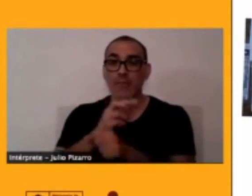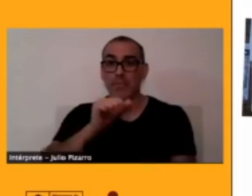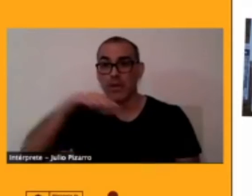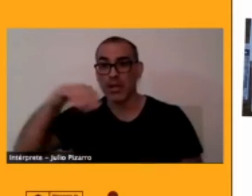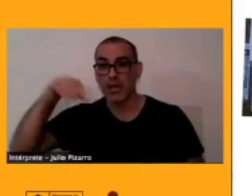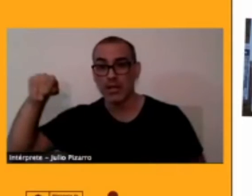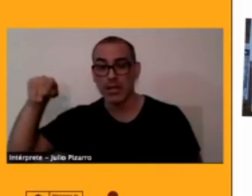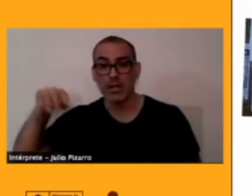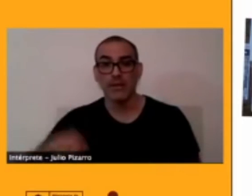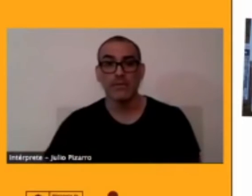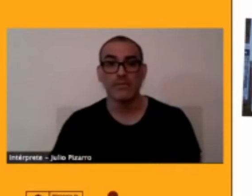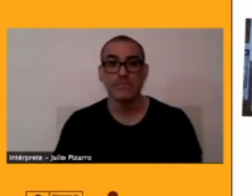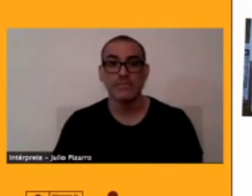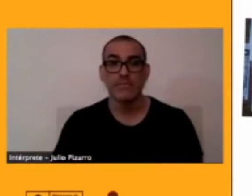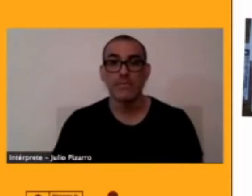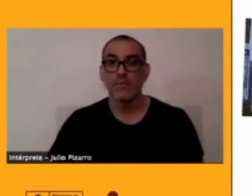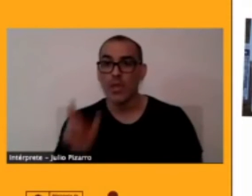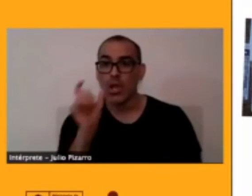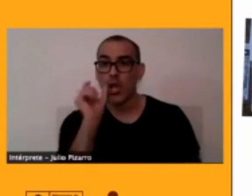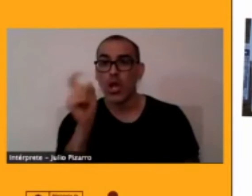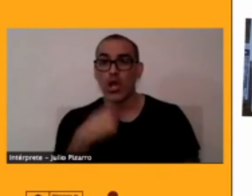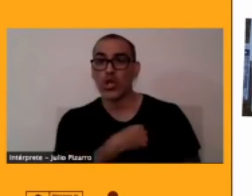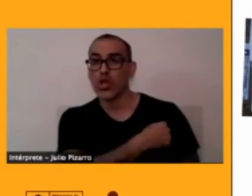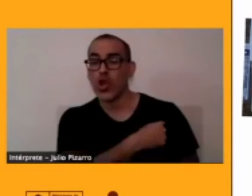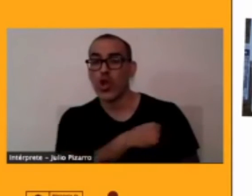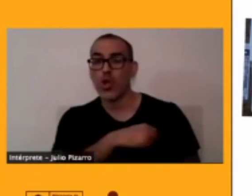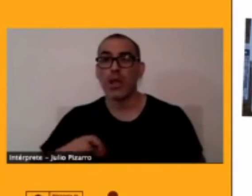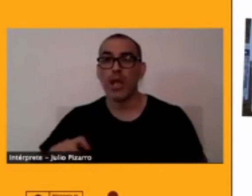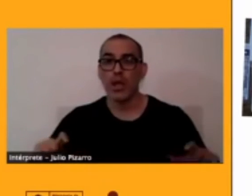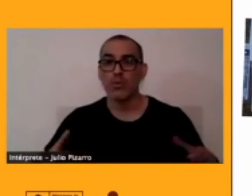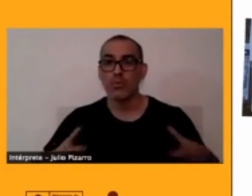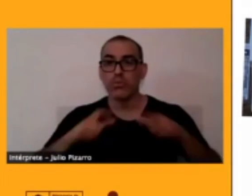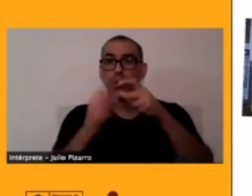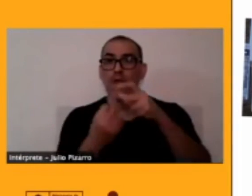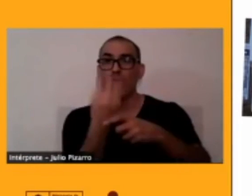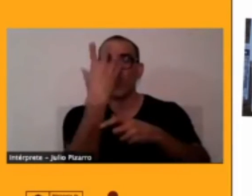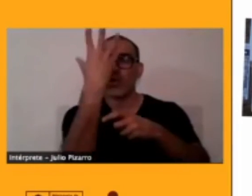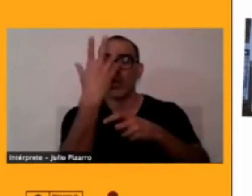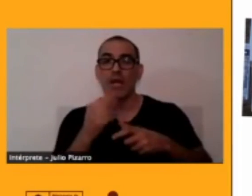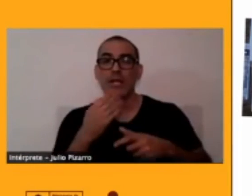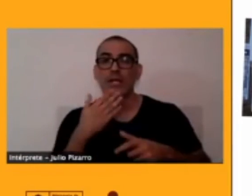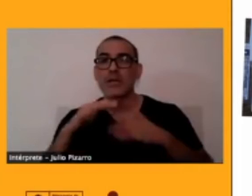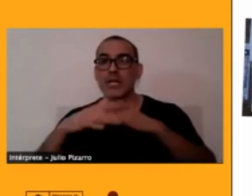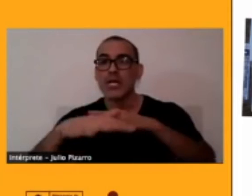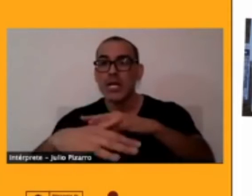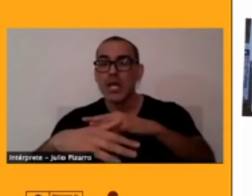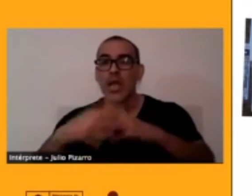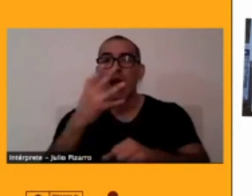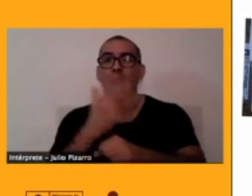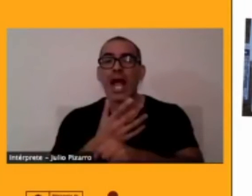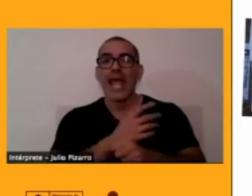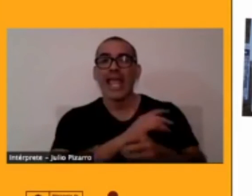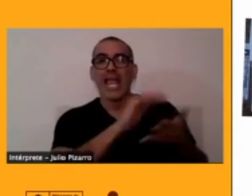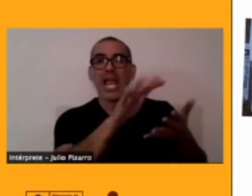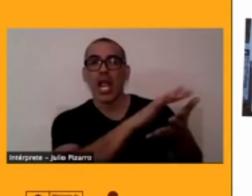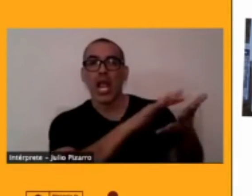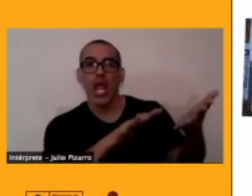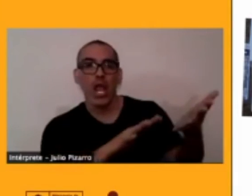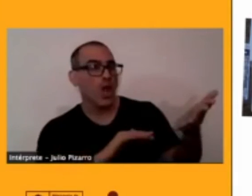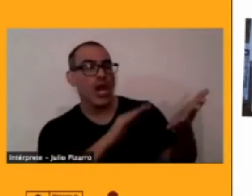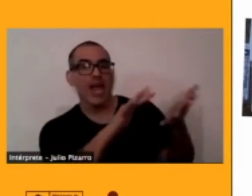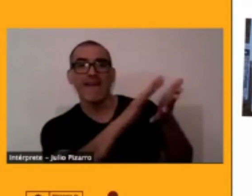el nombre de sus volcanes de sus ríos de su geografía tenemos punza